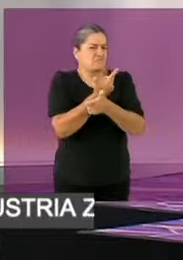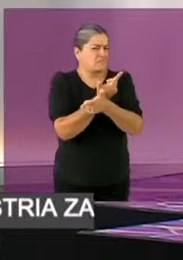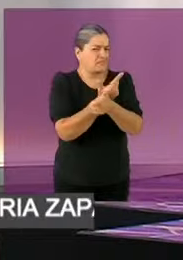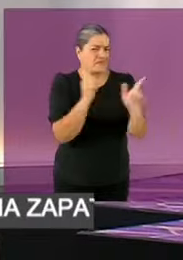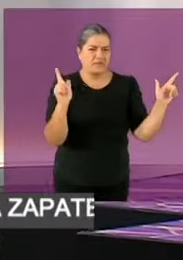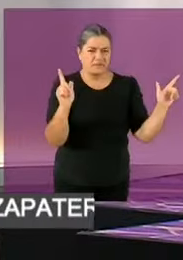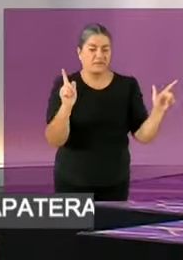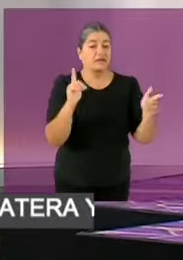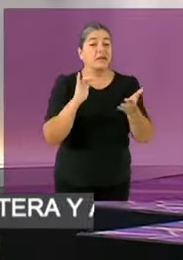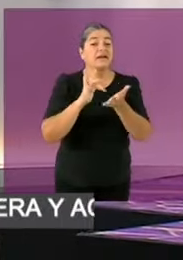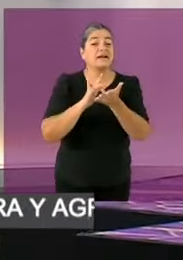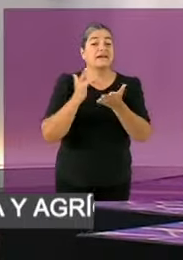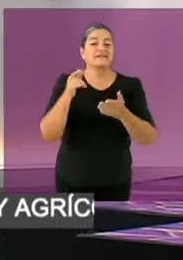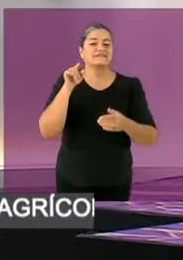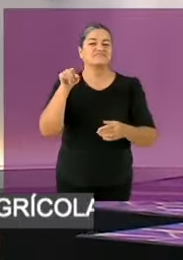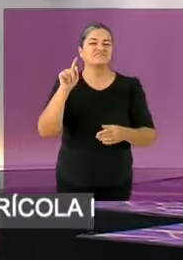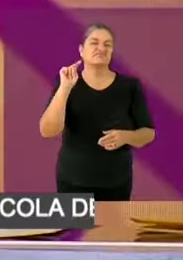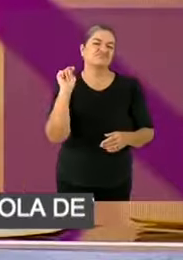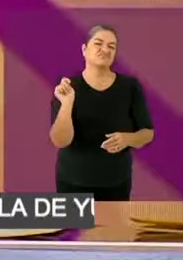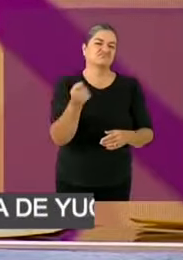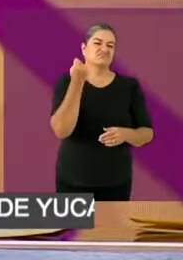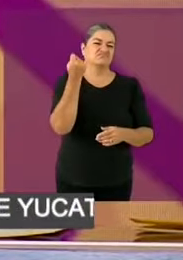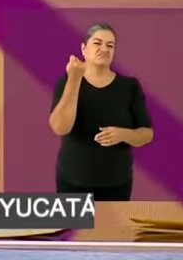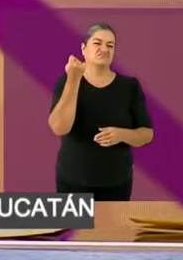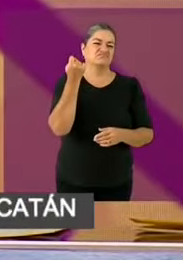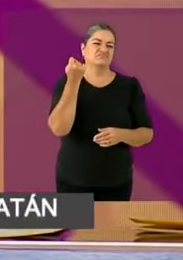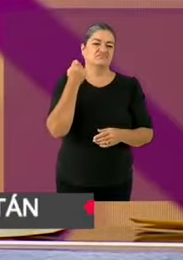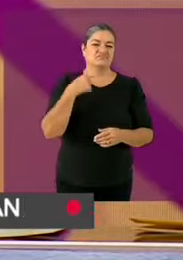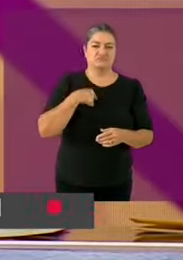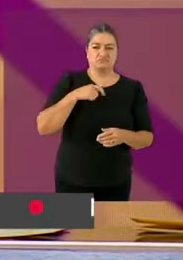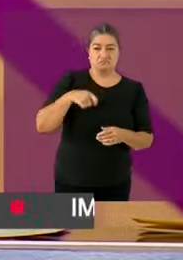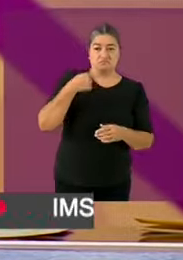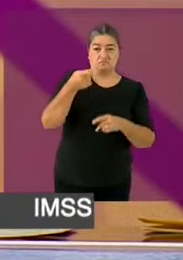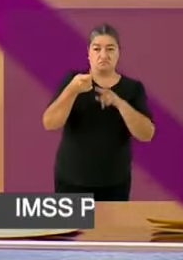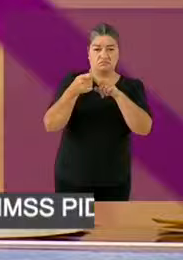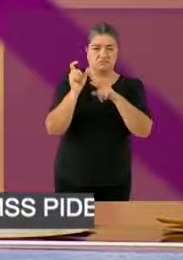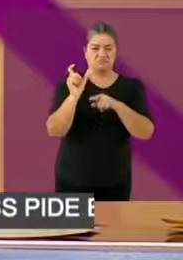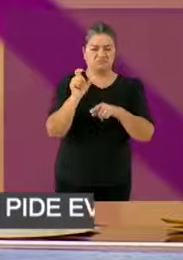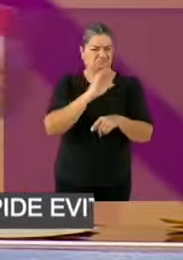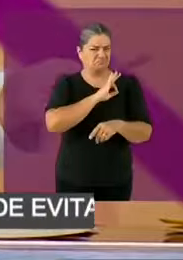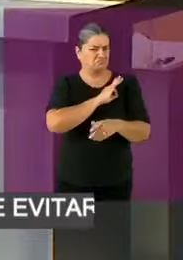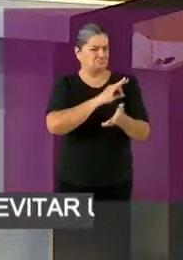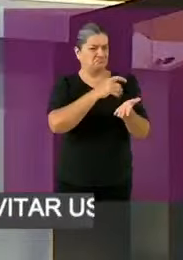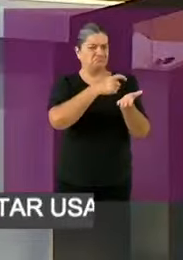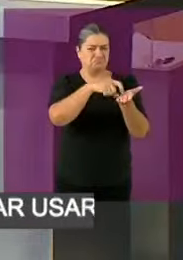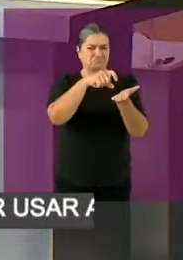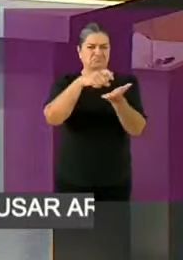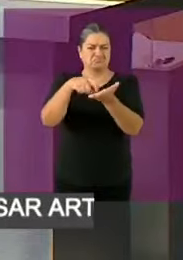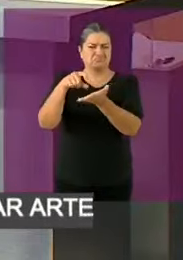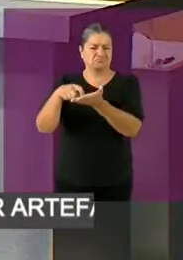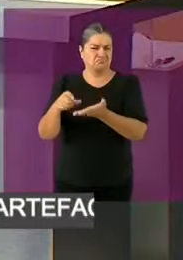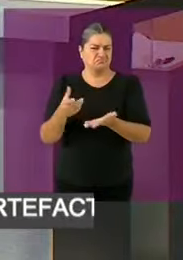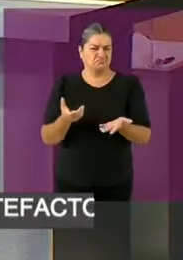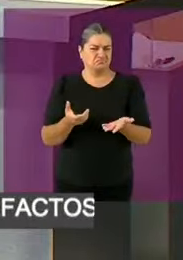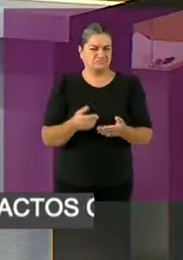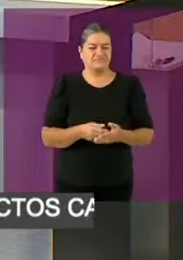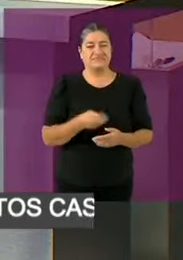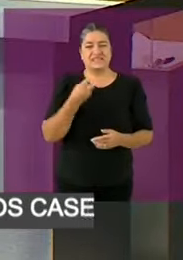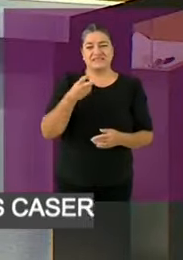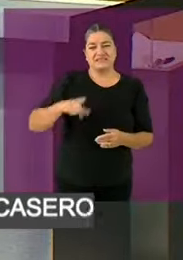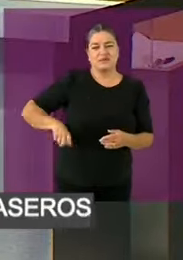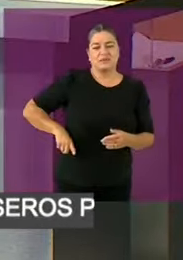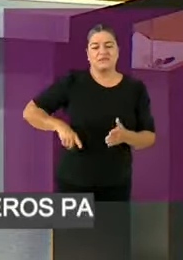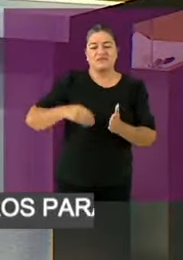le ha hecho falta a este gobierno es el uso de la tecnología y yo a ese tema le entiendo. Gracias, candidata Xochitl Galvez.